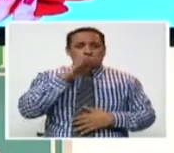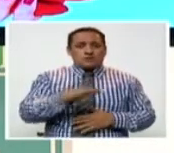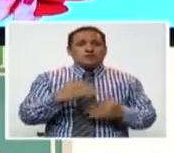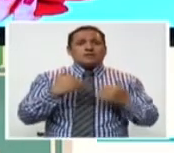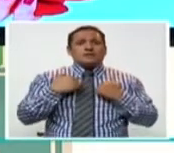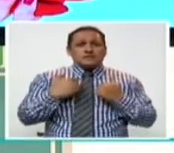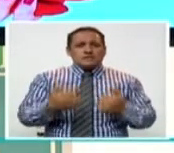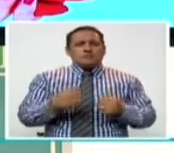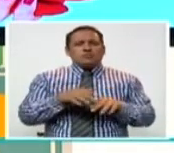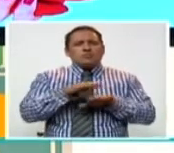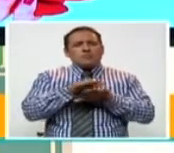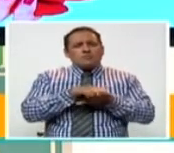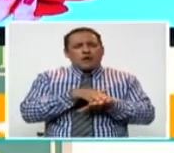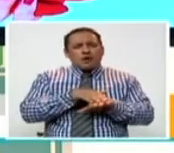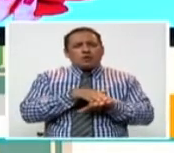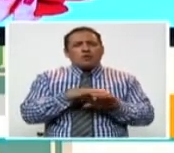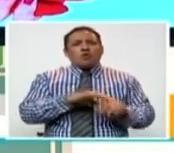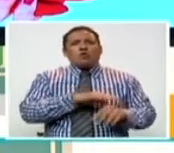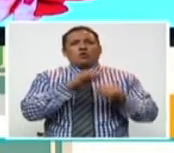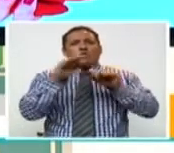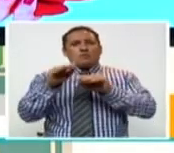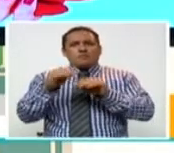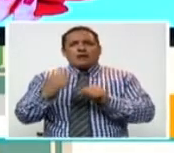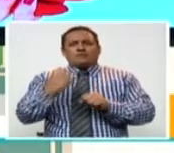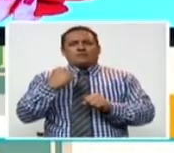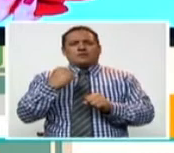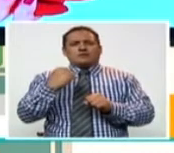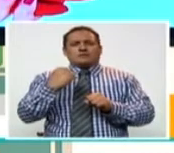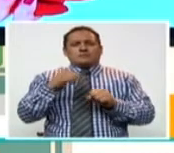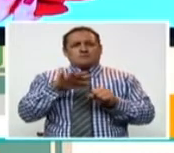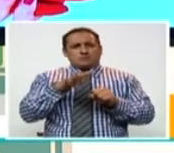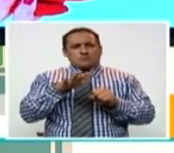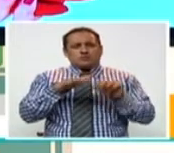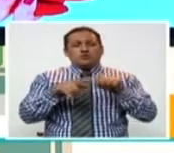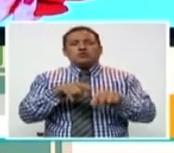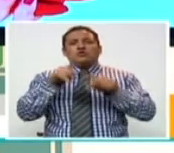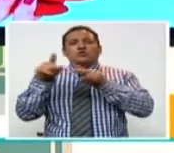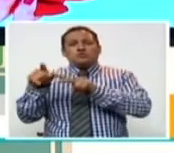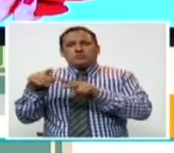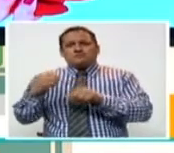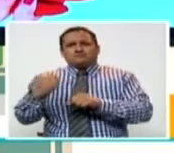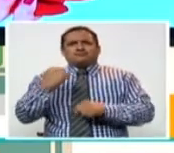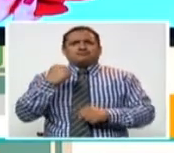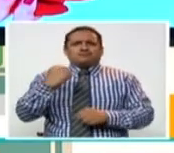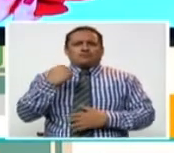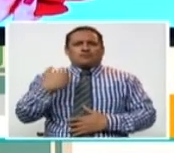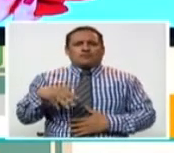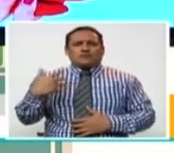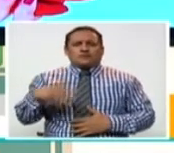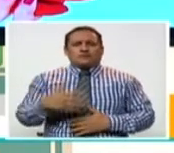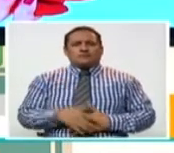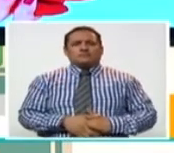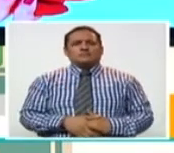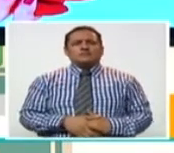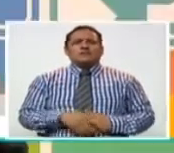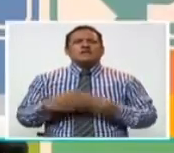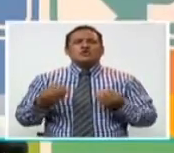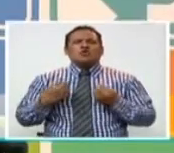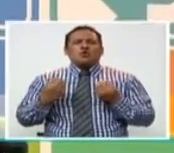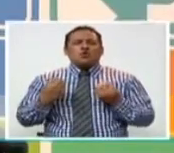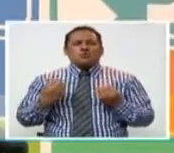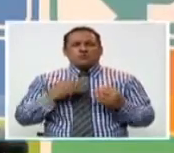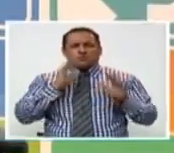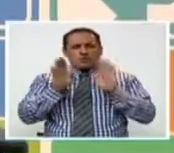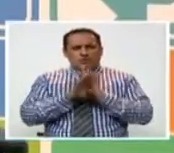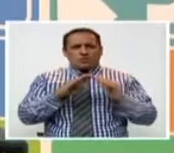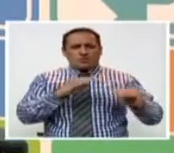algunos niños que tienen una hemofilia muy leve, otros que tienen una hemofilia moderada, y otros que tienen una hemofilia severa. Y esto, por